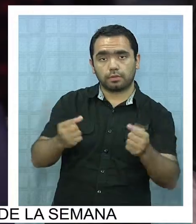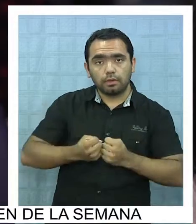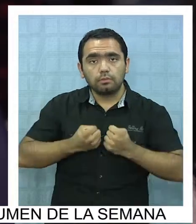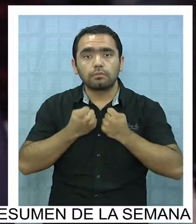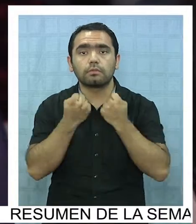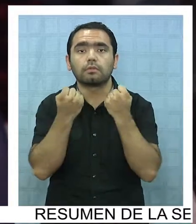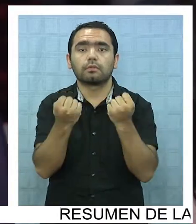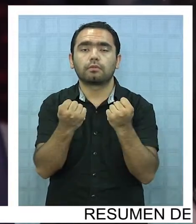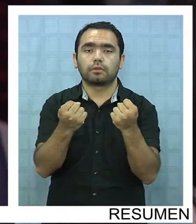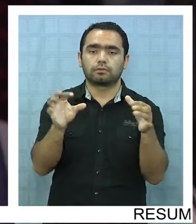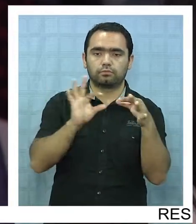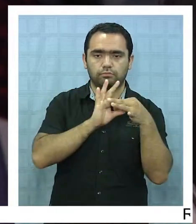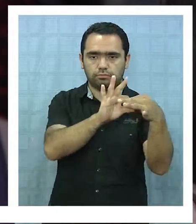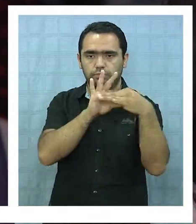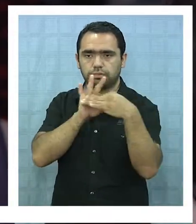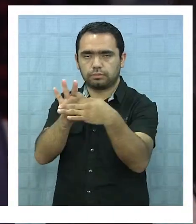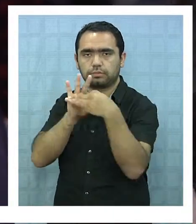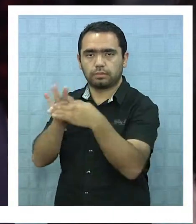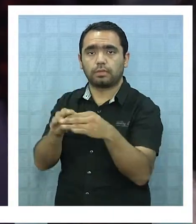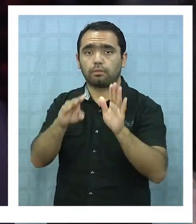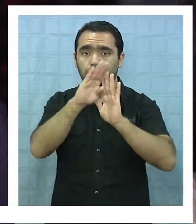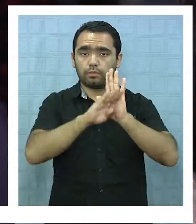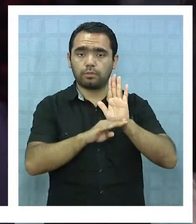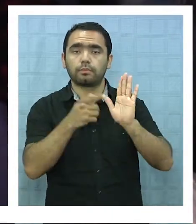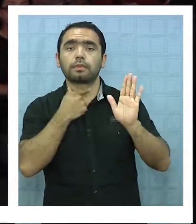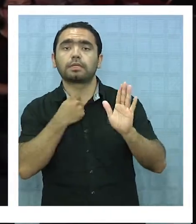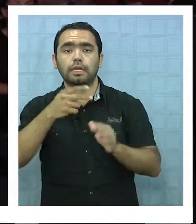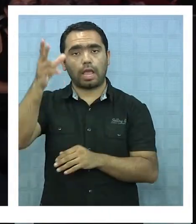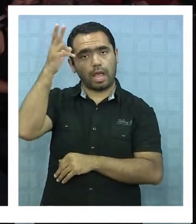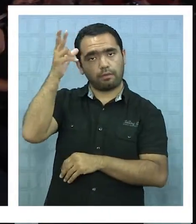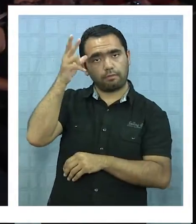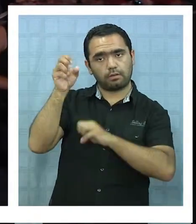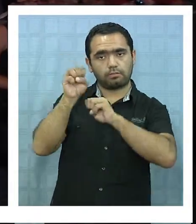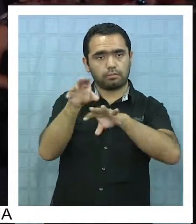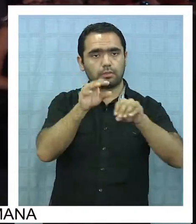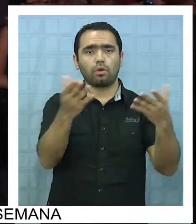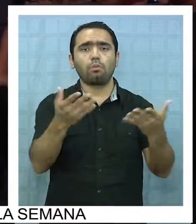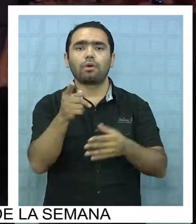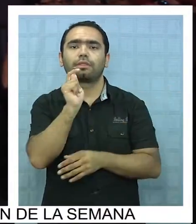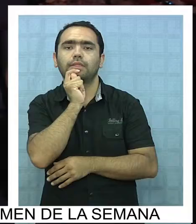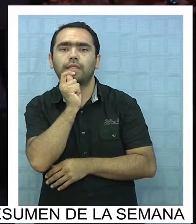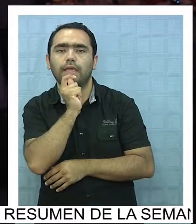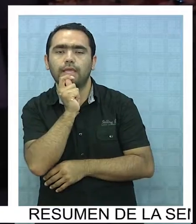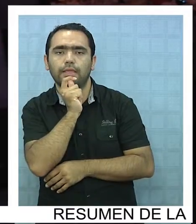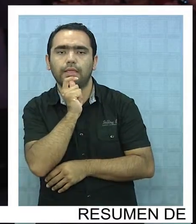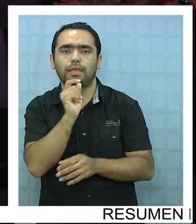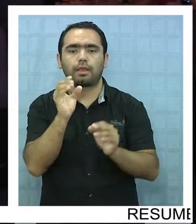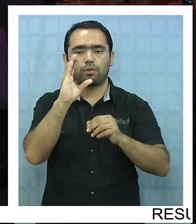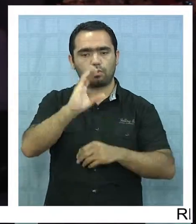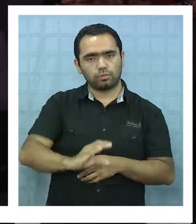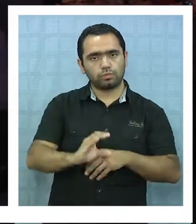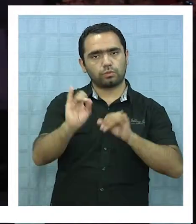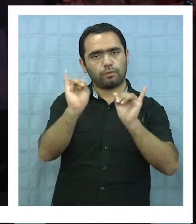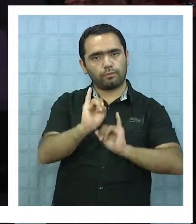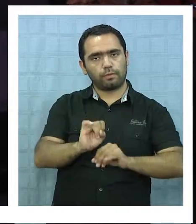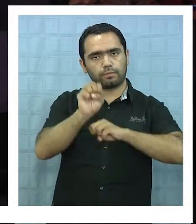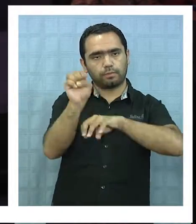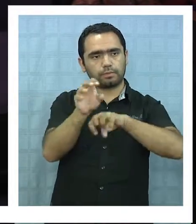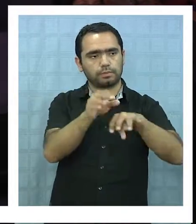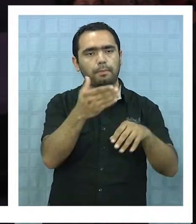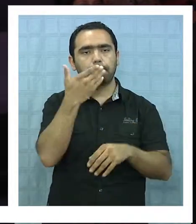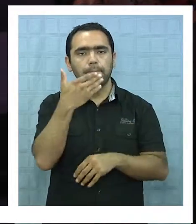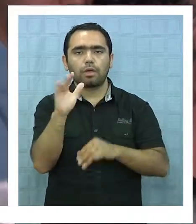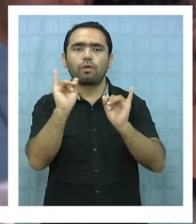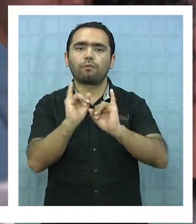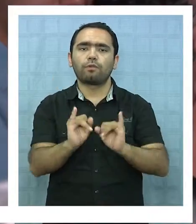colaboración. Este programa busca instalar capacidades a través de talleres y cursos de formación para mejorar sus ideas de negocios.